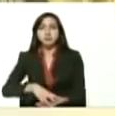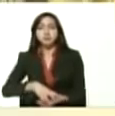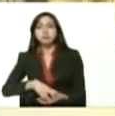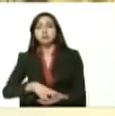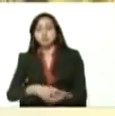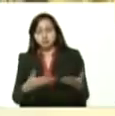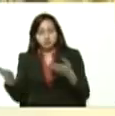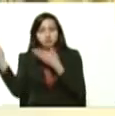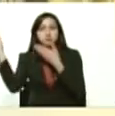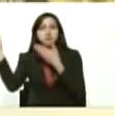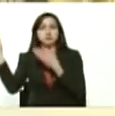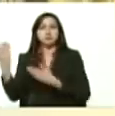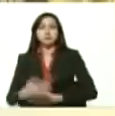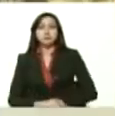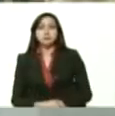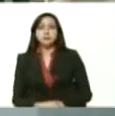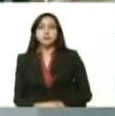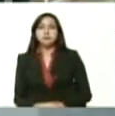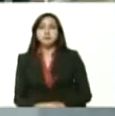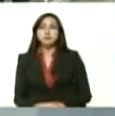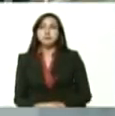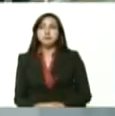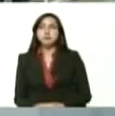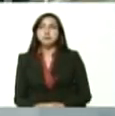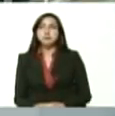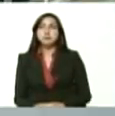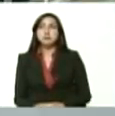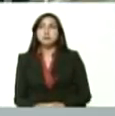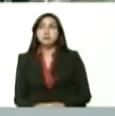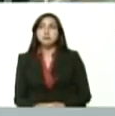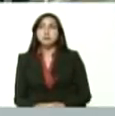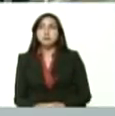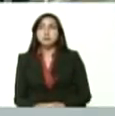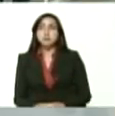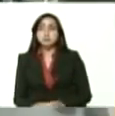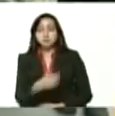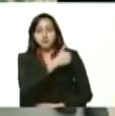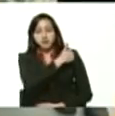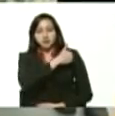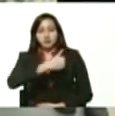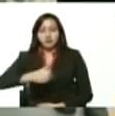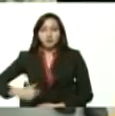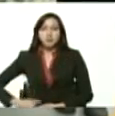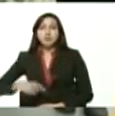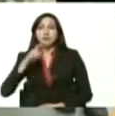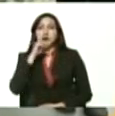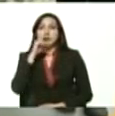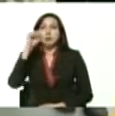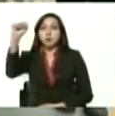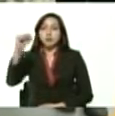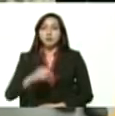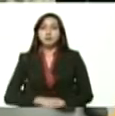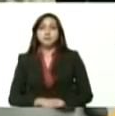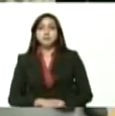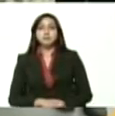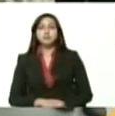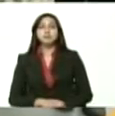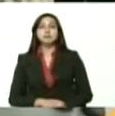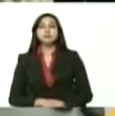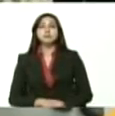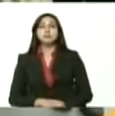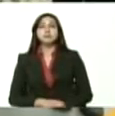adelante mi comandante presidente Nicolás Maduro Moro reciba